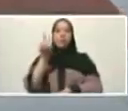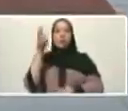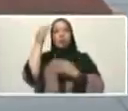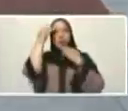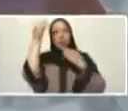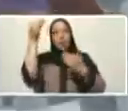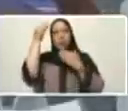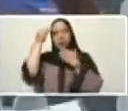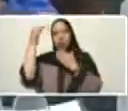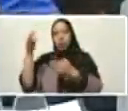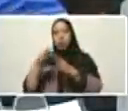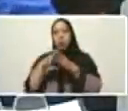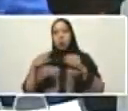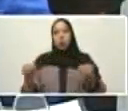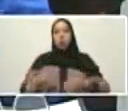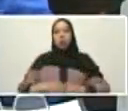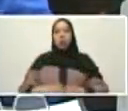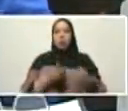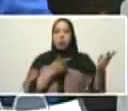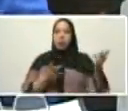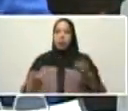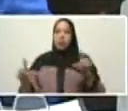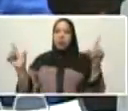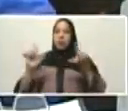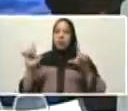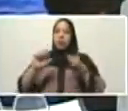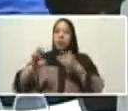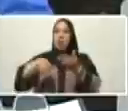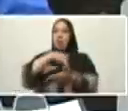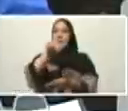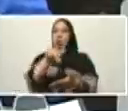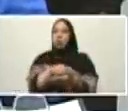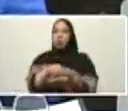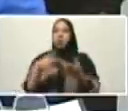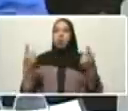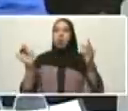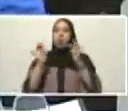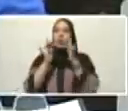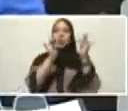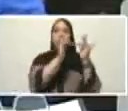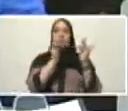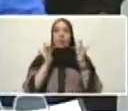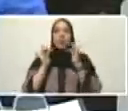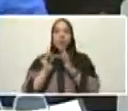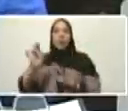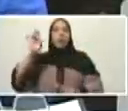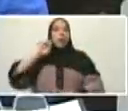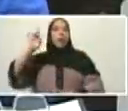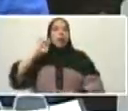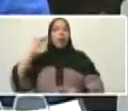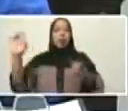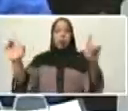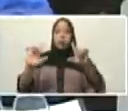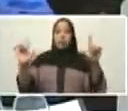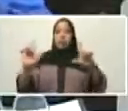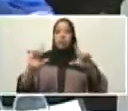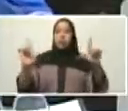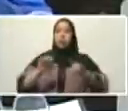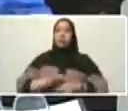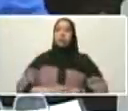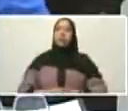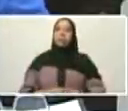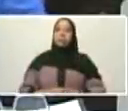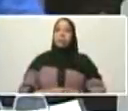llamé a esta breve cadena para que pudieran conectarse a través de la radio y la televisión como están